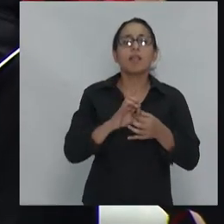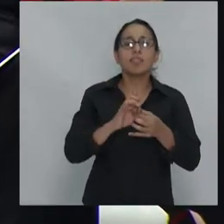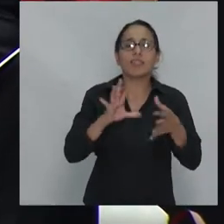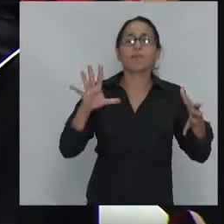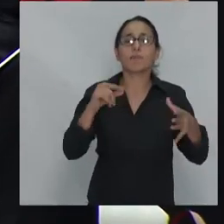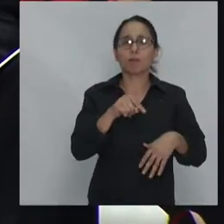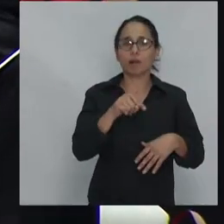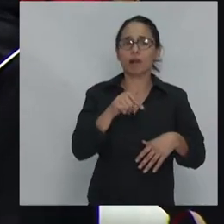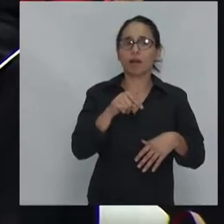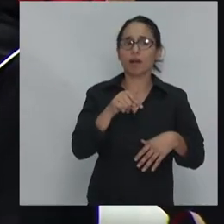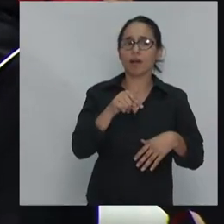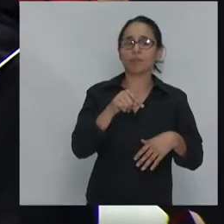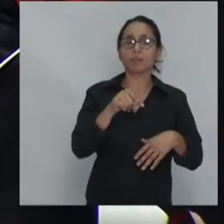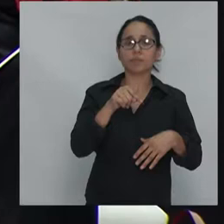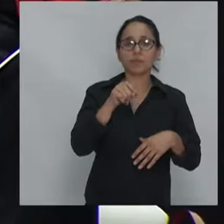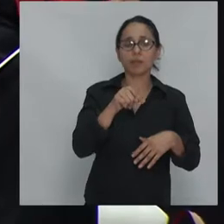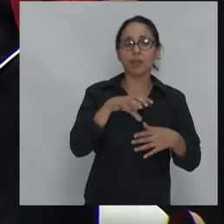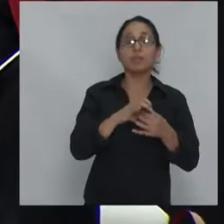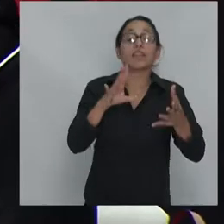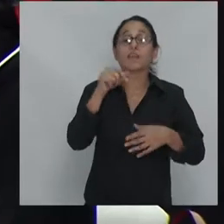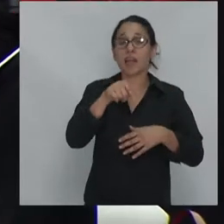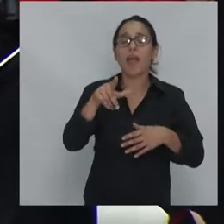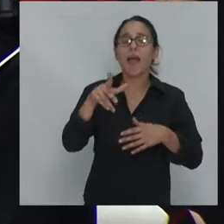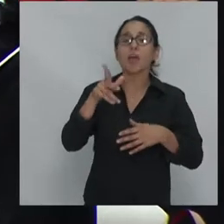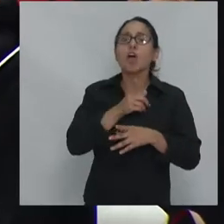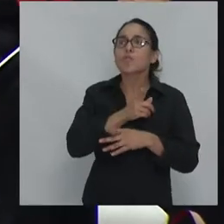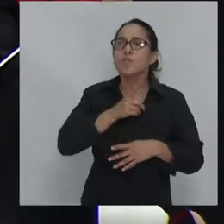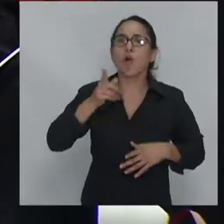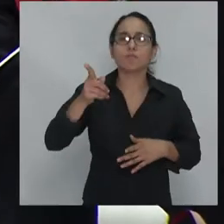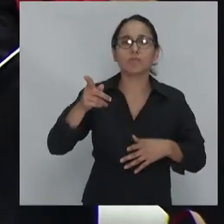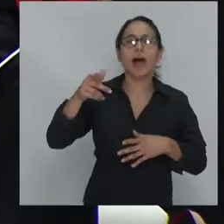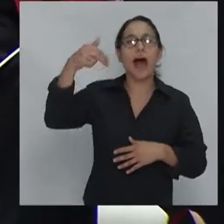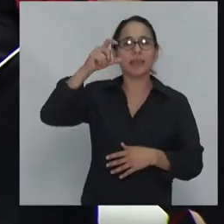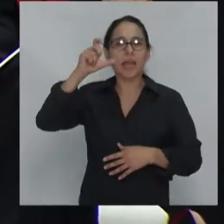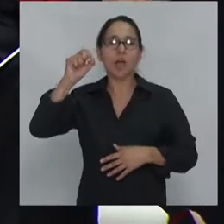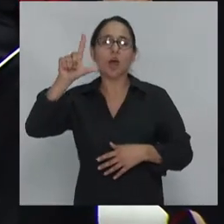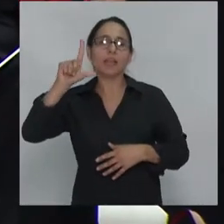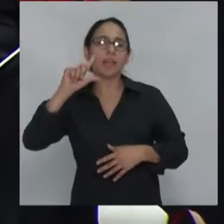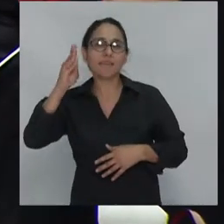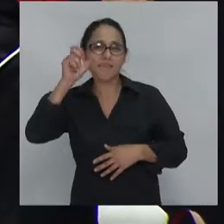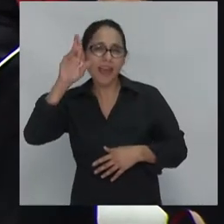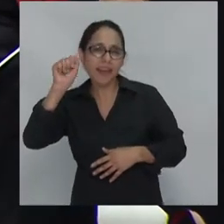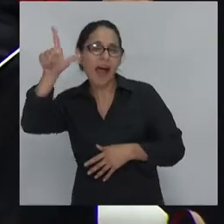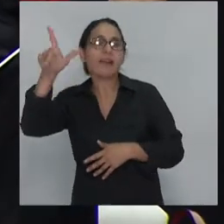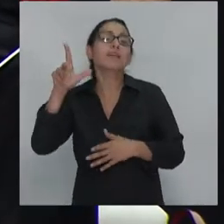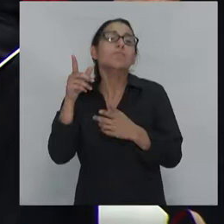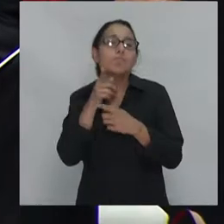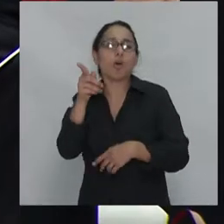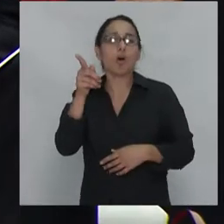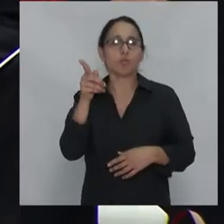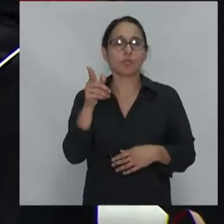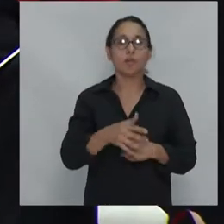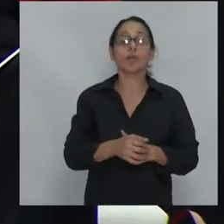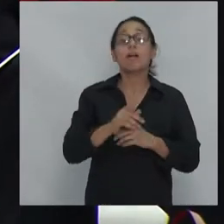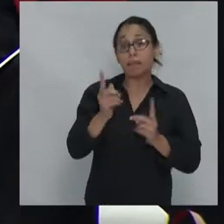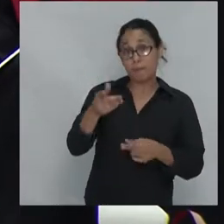realmente existente, es decir, el sistema neoliberal en contra de esa peste bruna. Por ejemplo, es exactamente lo que está haciendo Macron